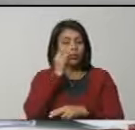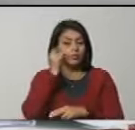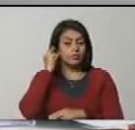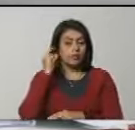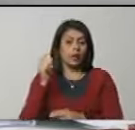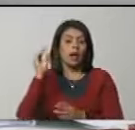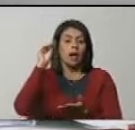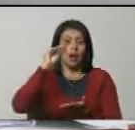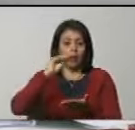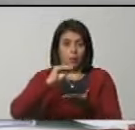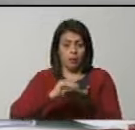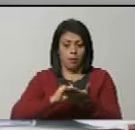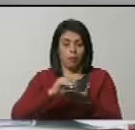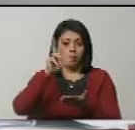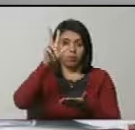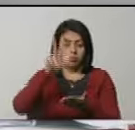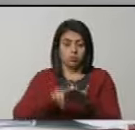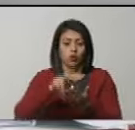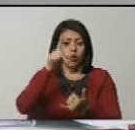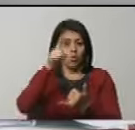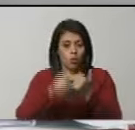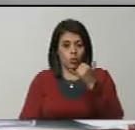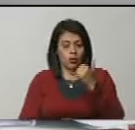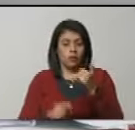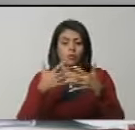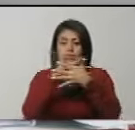diputados que estén a favor de la última redacción.